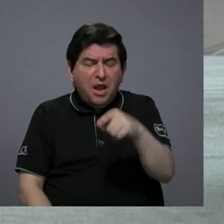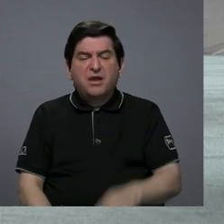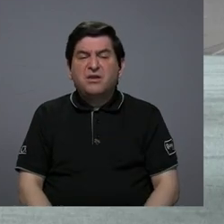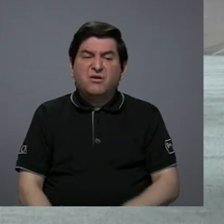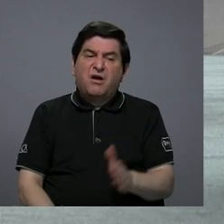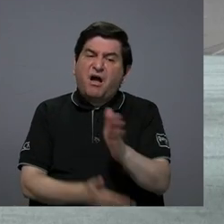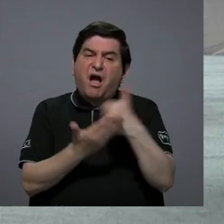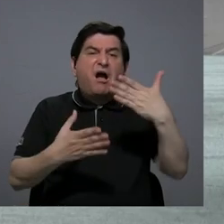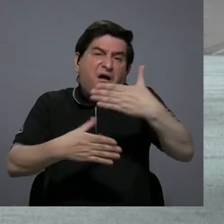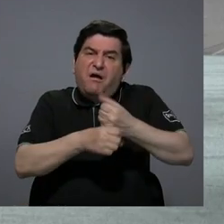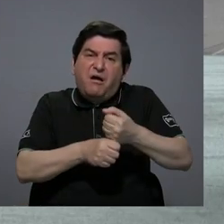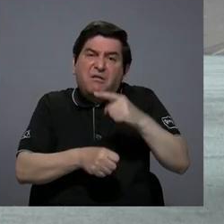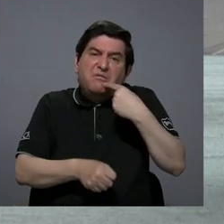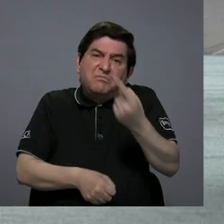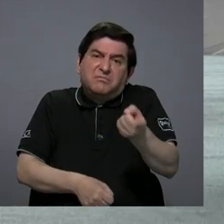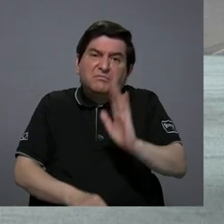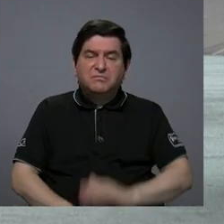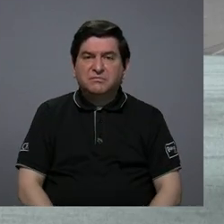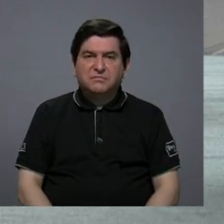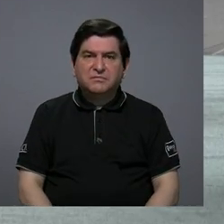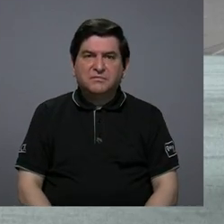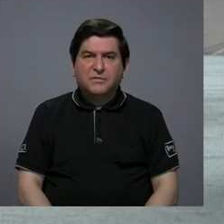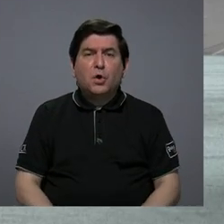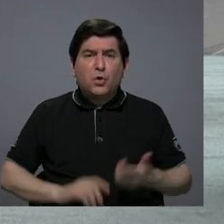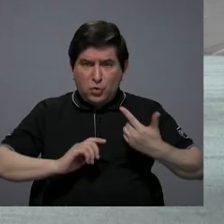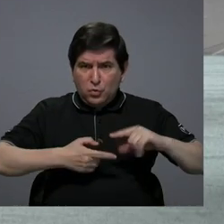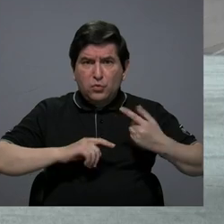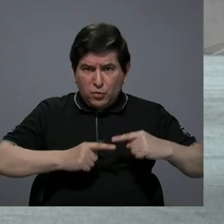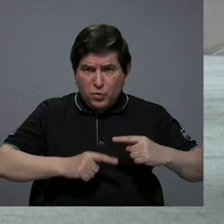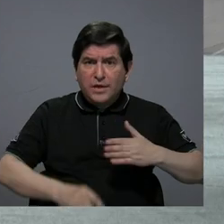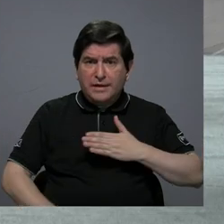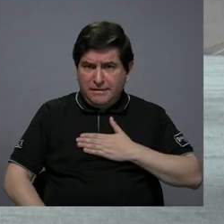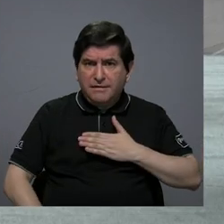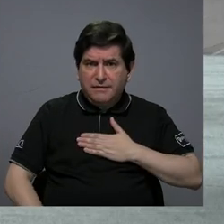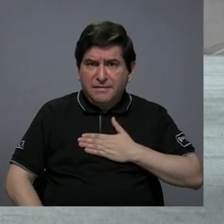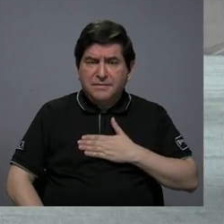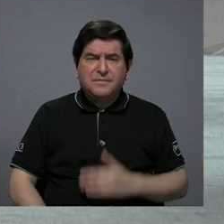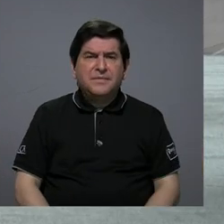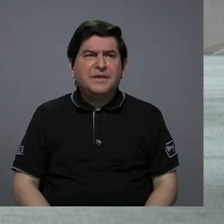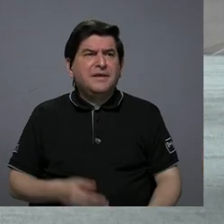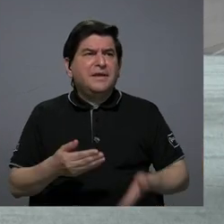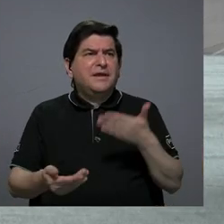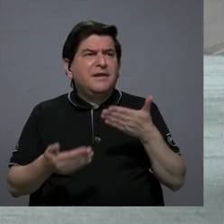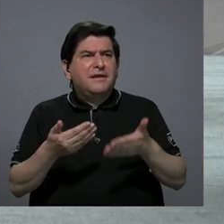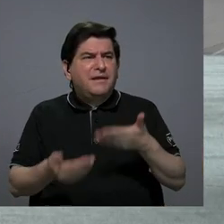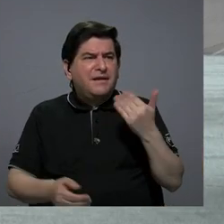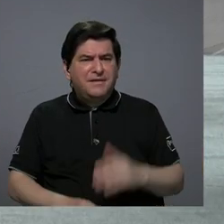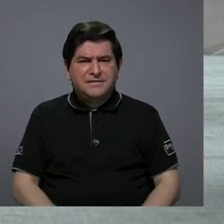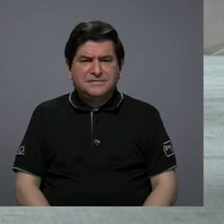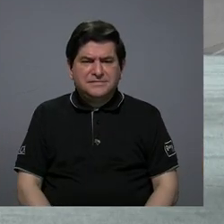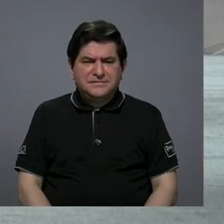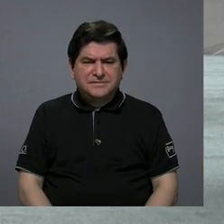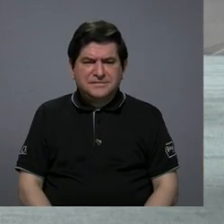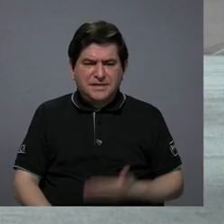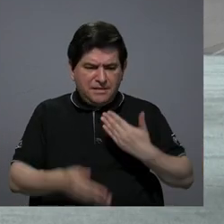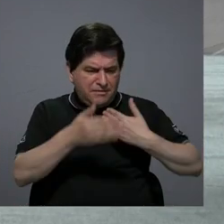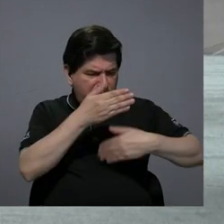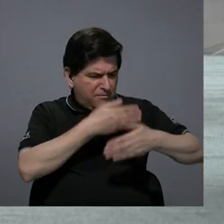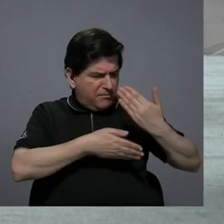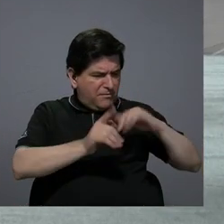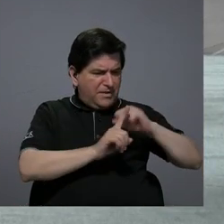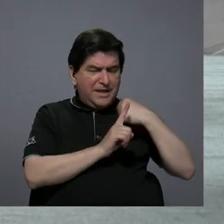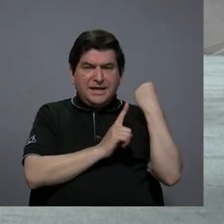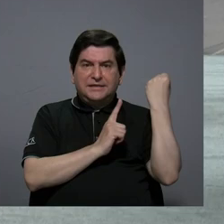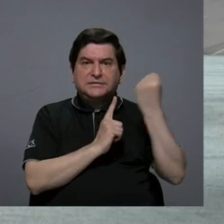algo andaban ¿no? o sea que es algo muy doloroso a mí a mí me casi que me toca me retrotrae a